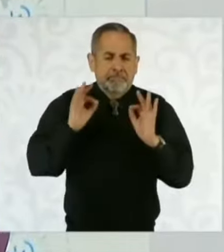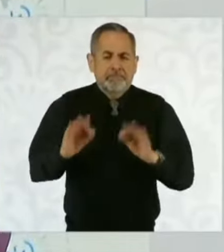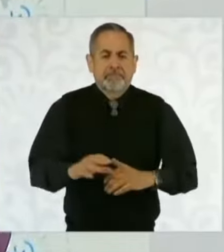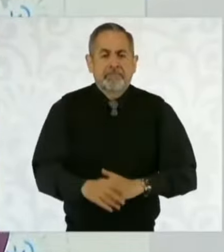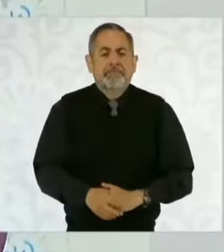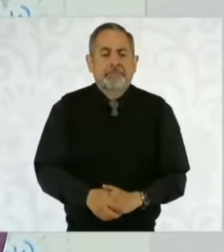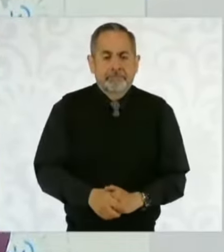Gracias. Gracias.